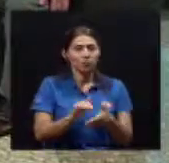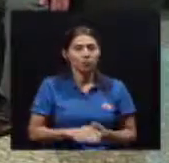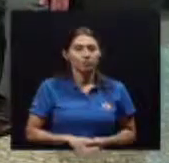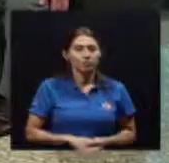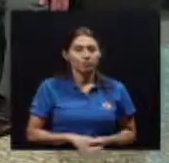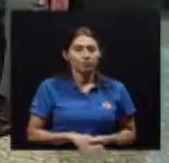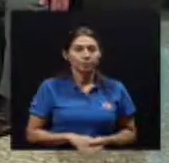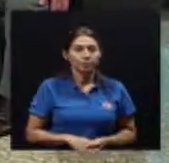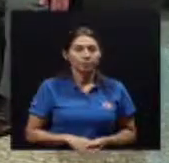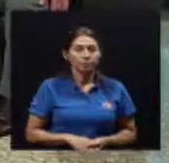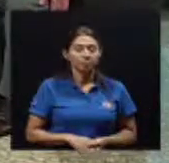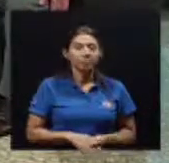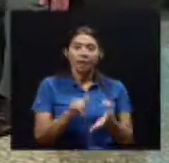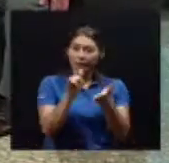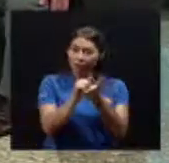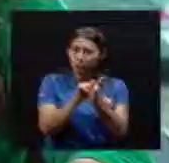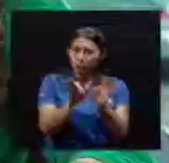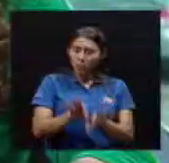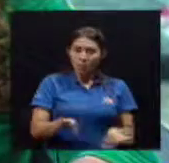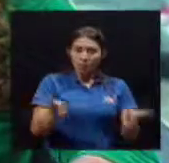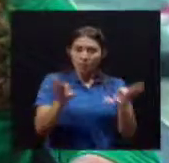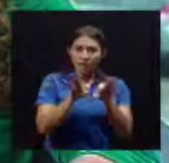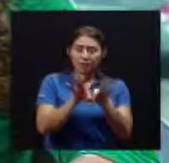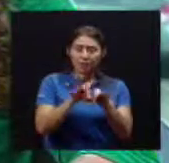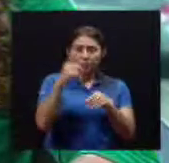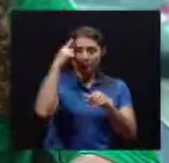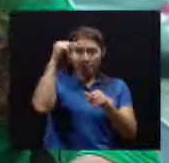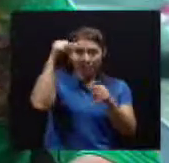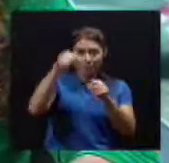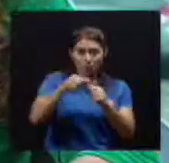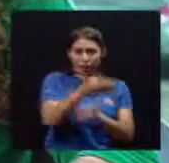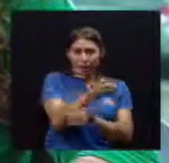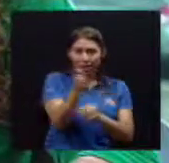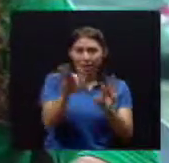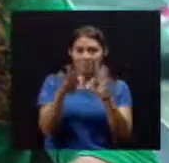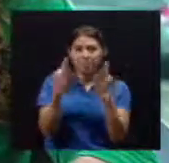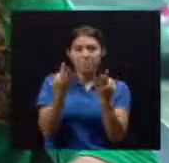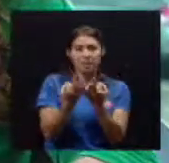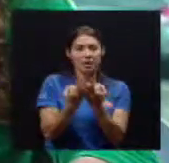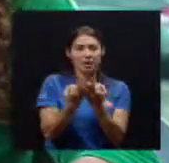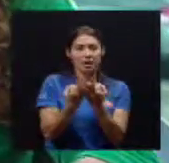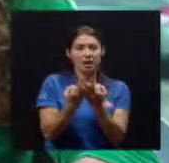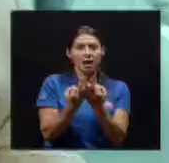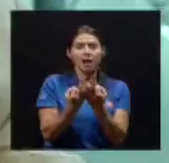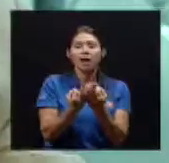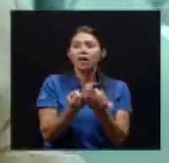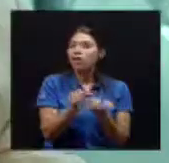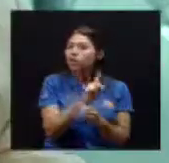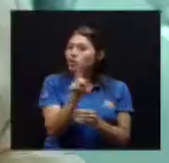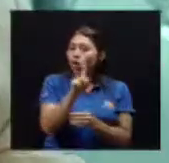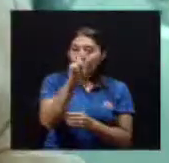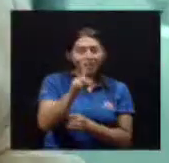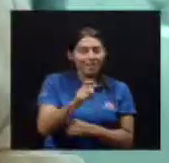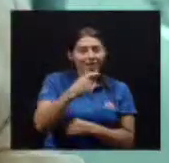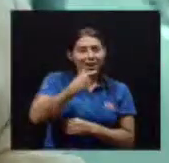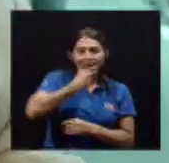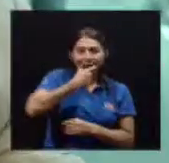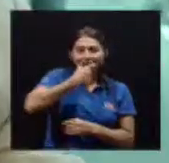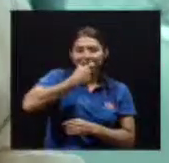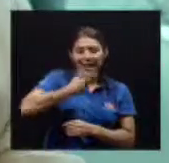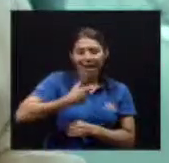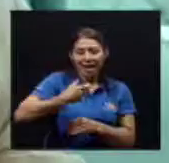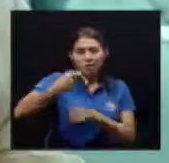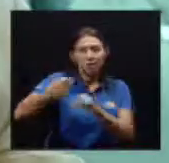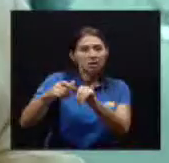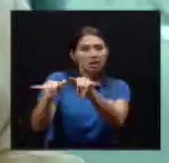prótesis Porque si no Vamos a estar en problemas Después Se retira en las noches Para que los tejidos descansen Exactamente Pero luego se colocan Para que el